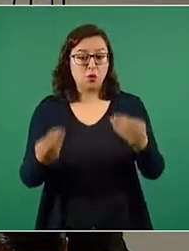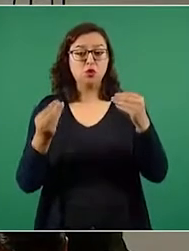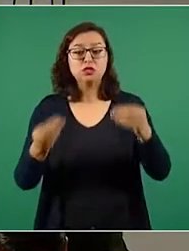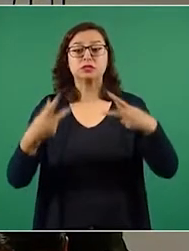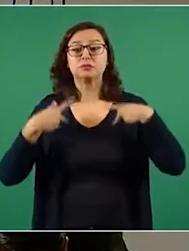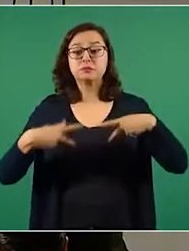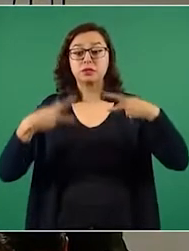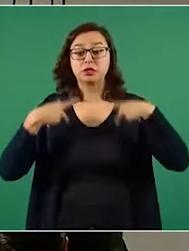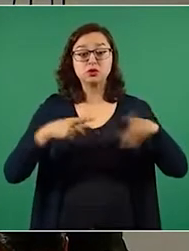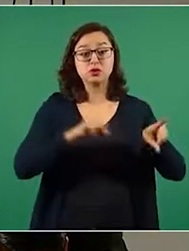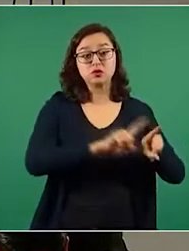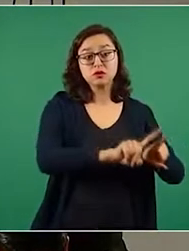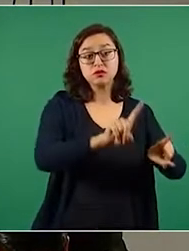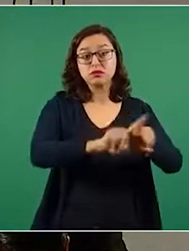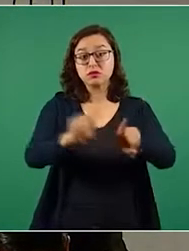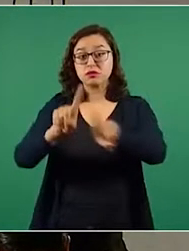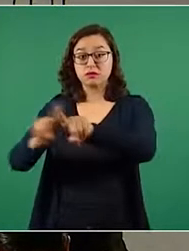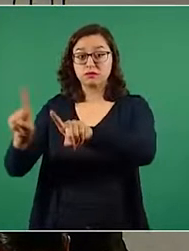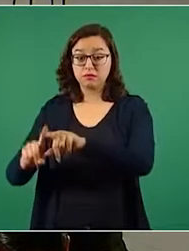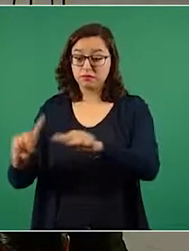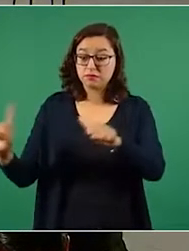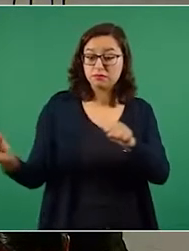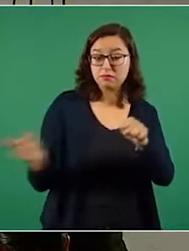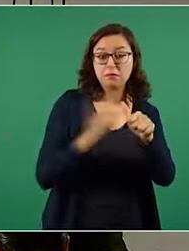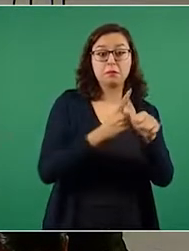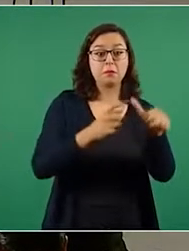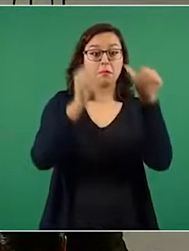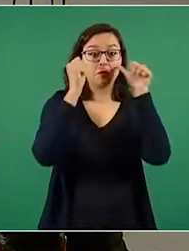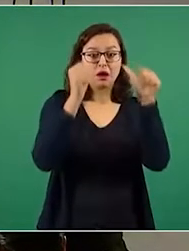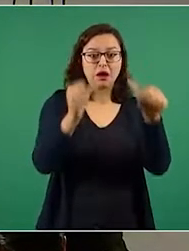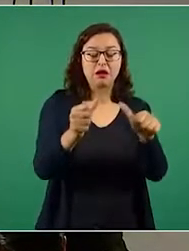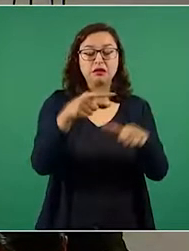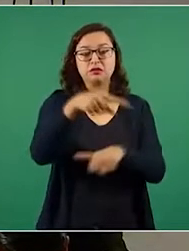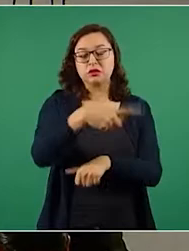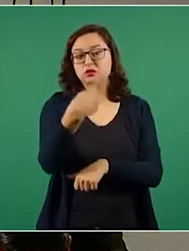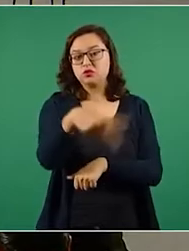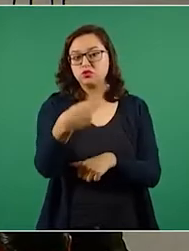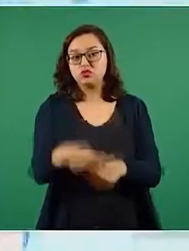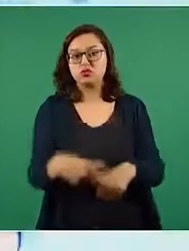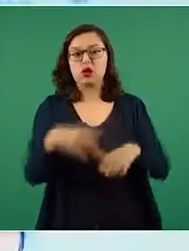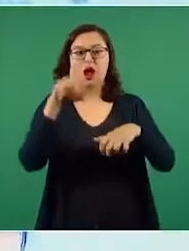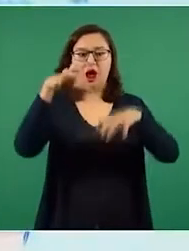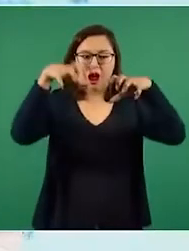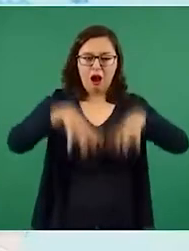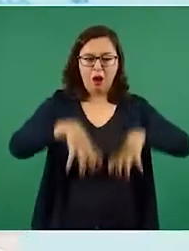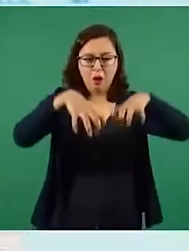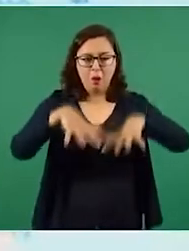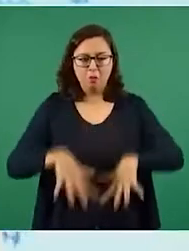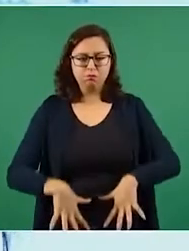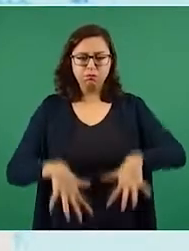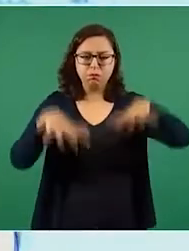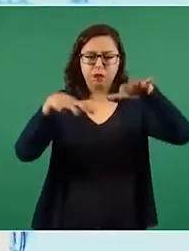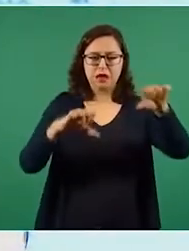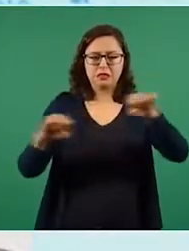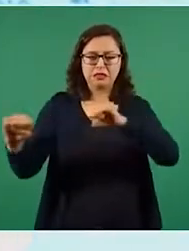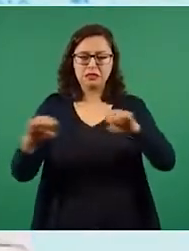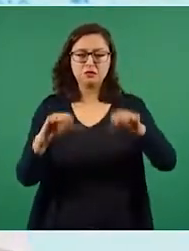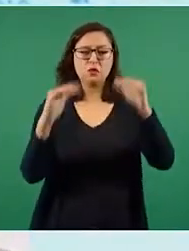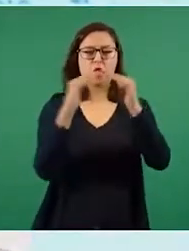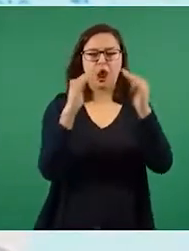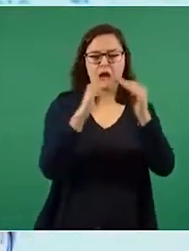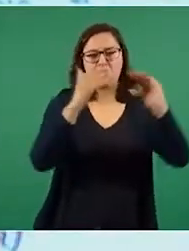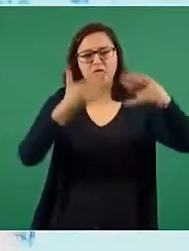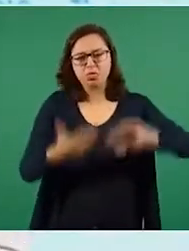que recibirían atención prioritaria por lluvias, inundaciones o sismos. Esta